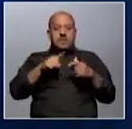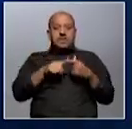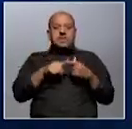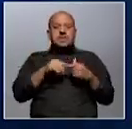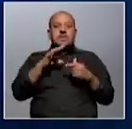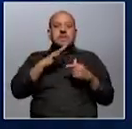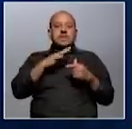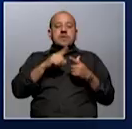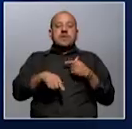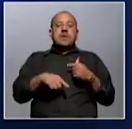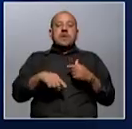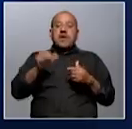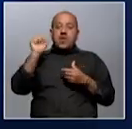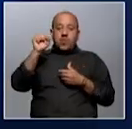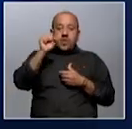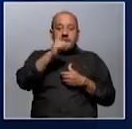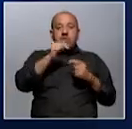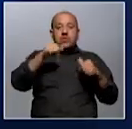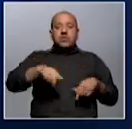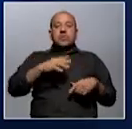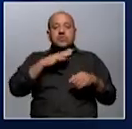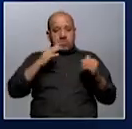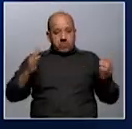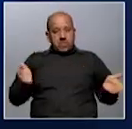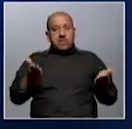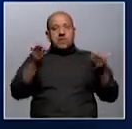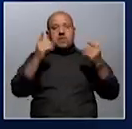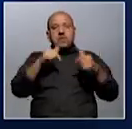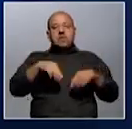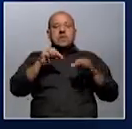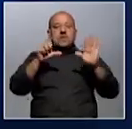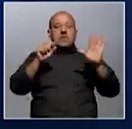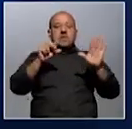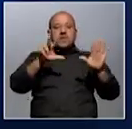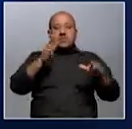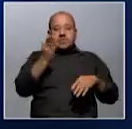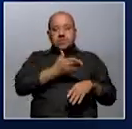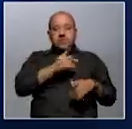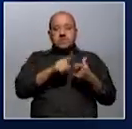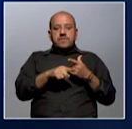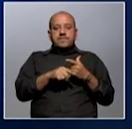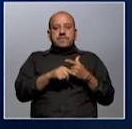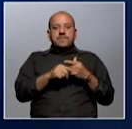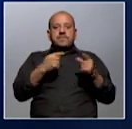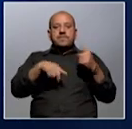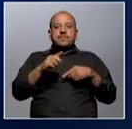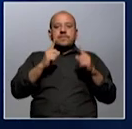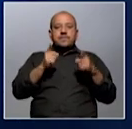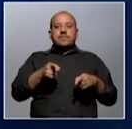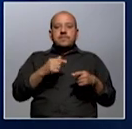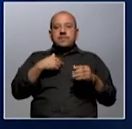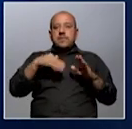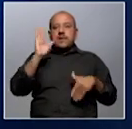encuestas que se han visto, es que somos más activos. O un 78% de los uruguayos somos activos, pero también somos más